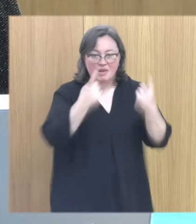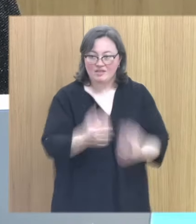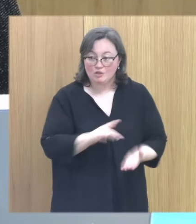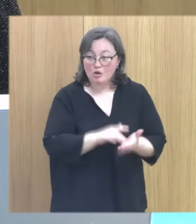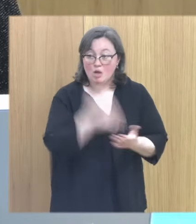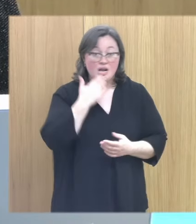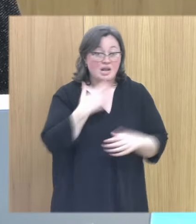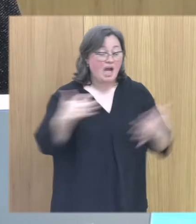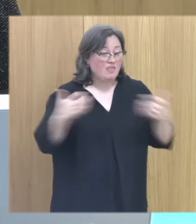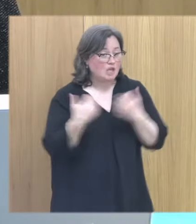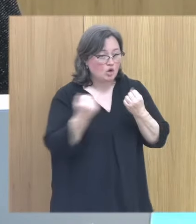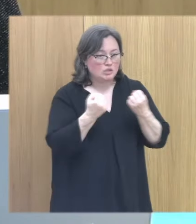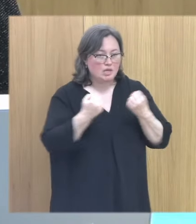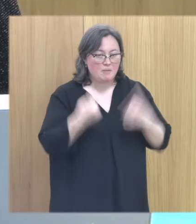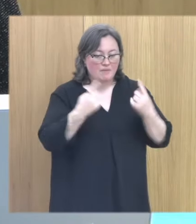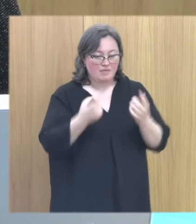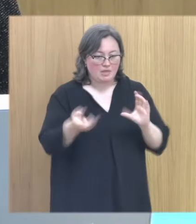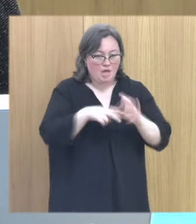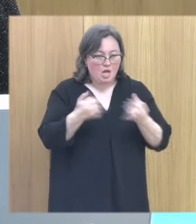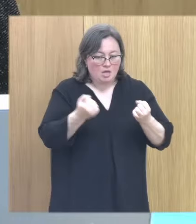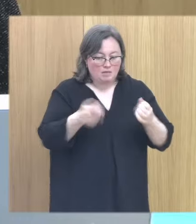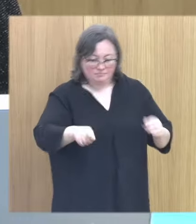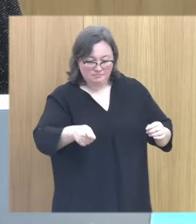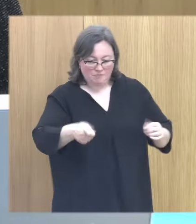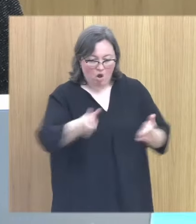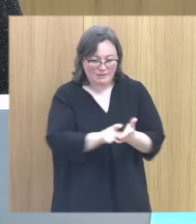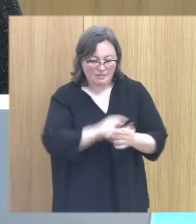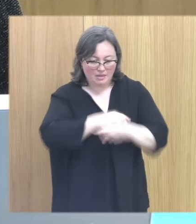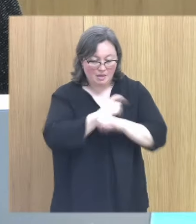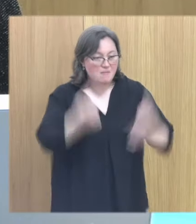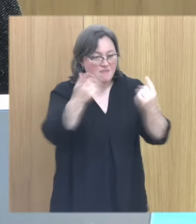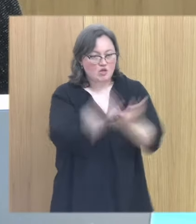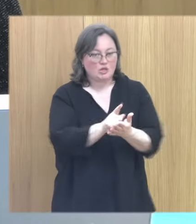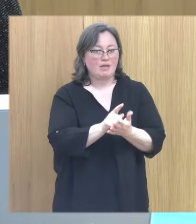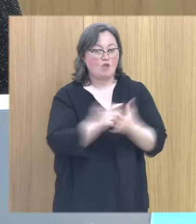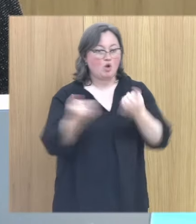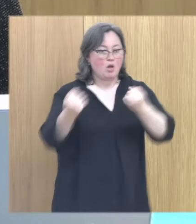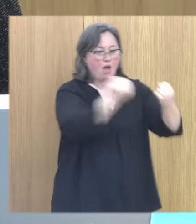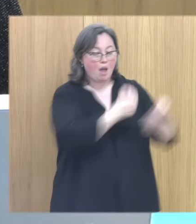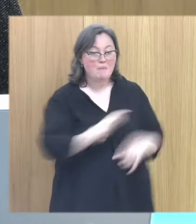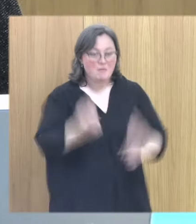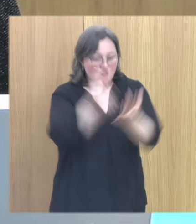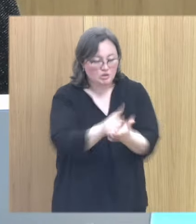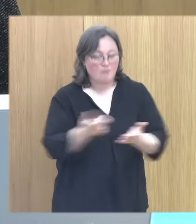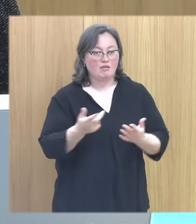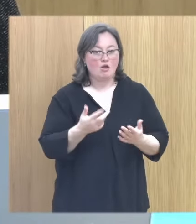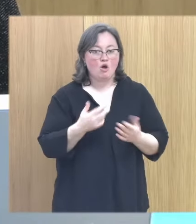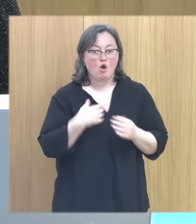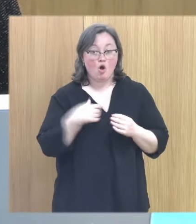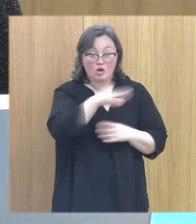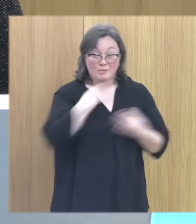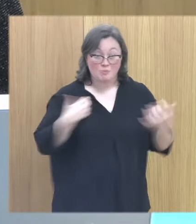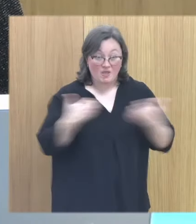igual que cuando tienes un accidente de coche hay una primera vez que es volver a montarte en coche una primera vez que es volver a conducir una primera vez que es volver a pasar por el